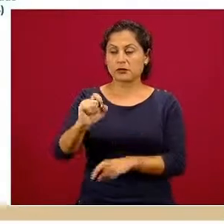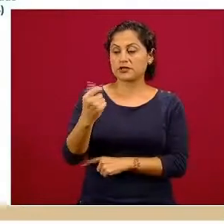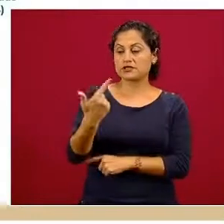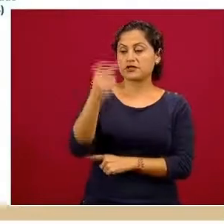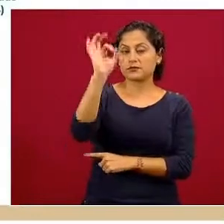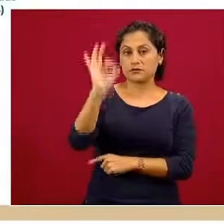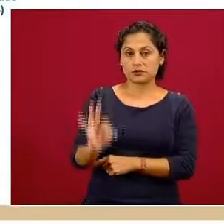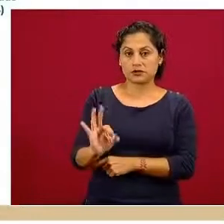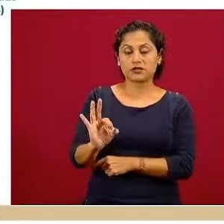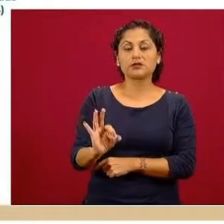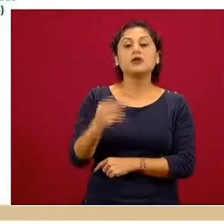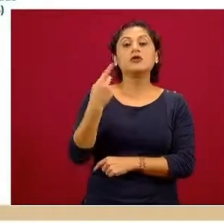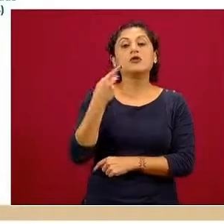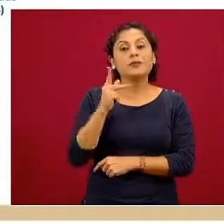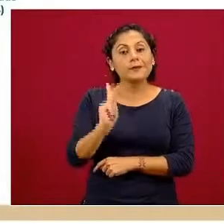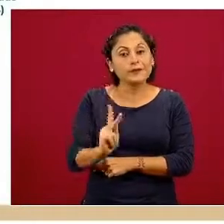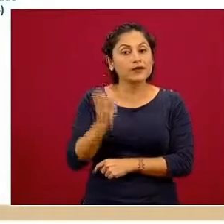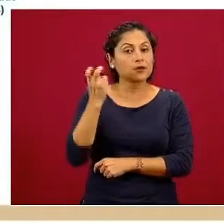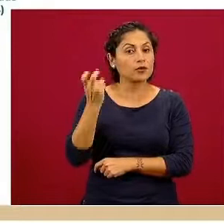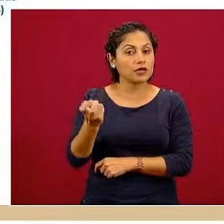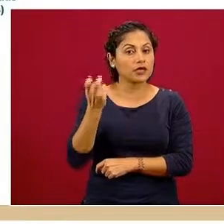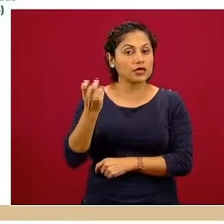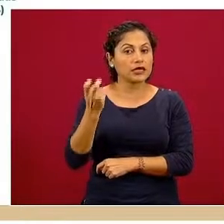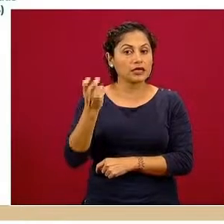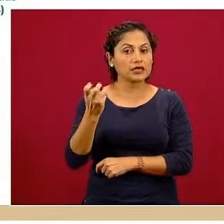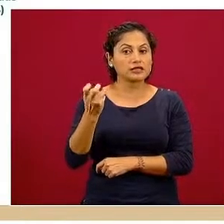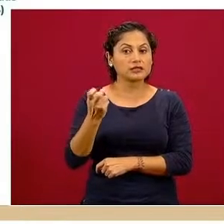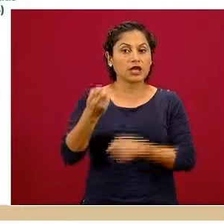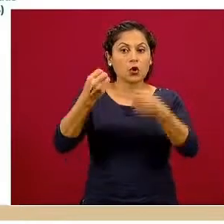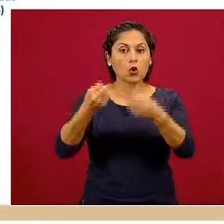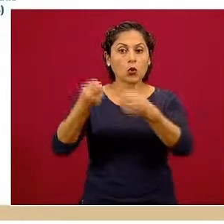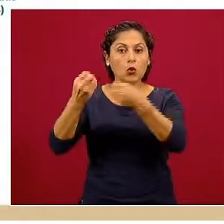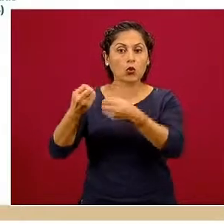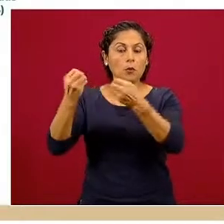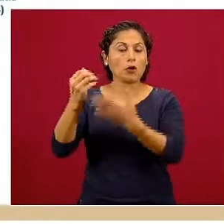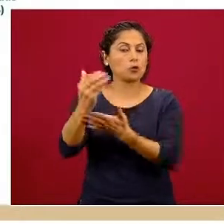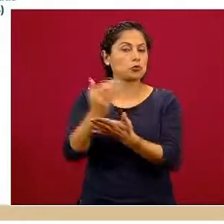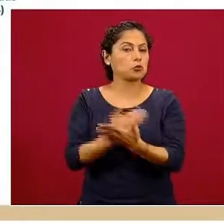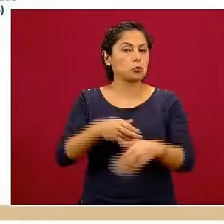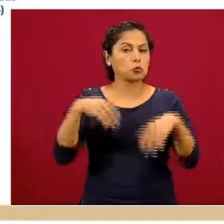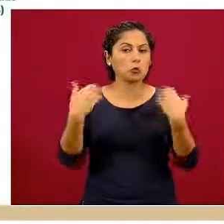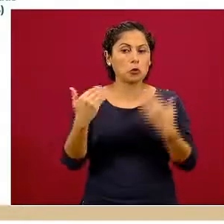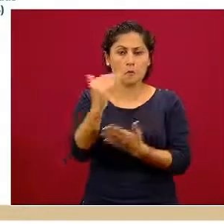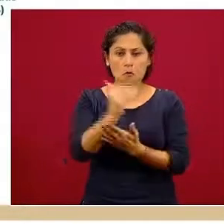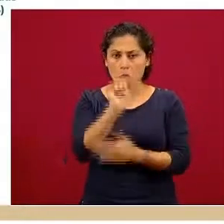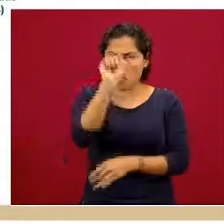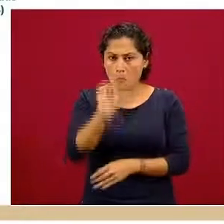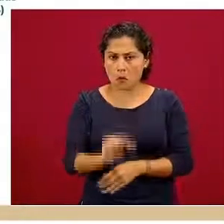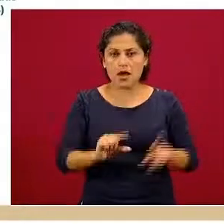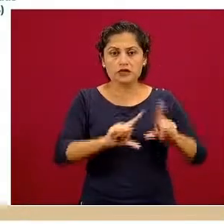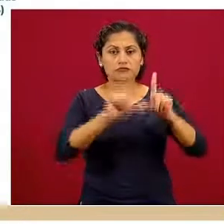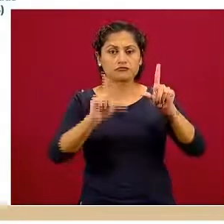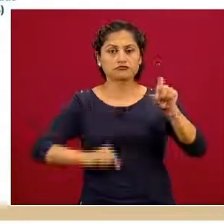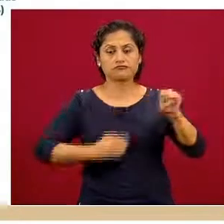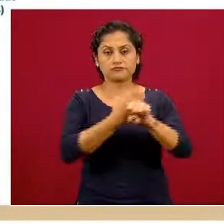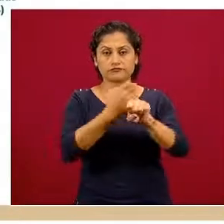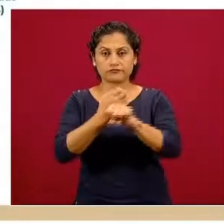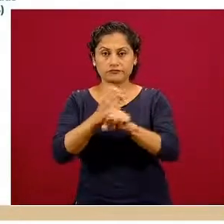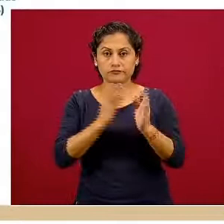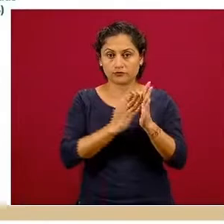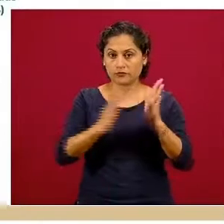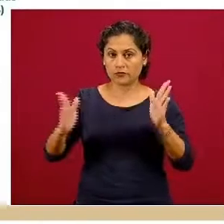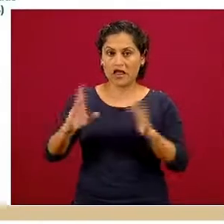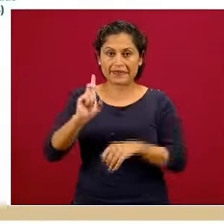pero aquí la ocupación todavía es menor en las entidades federativas, teniendo aquí todas las